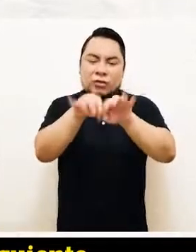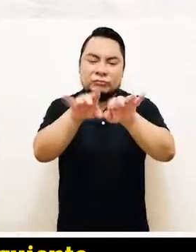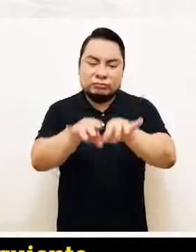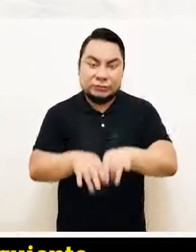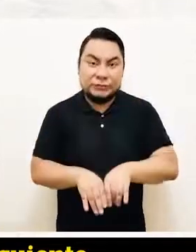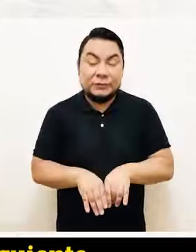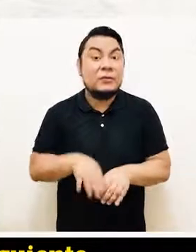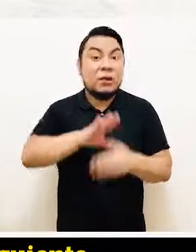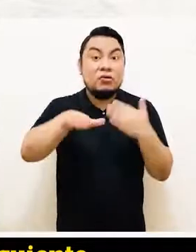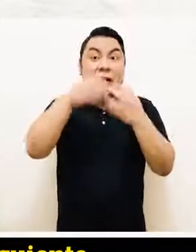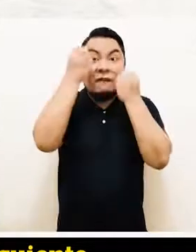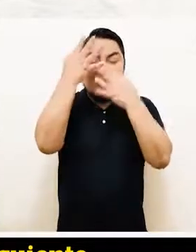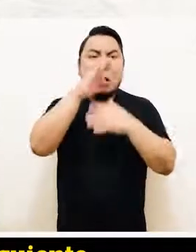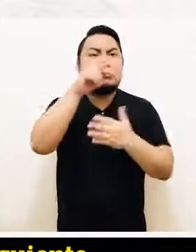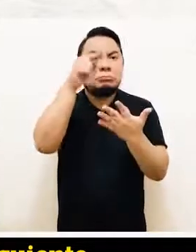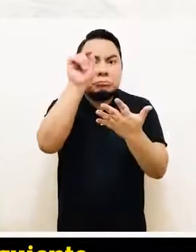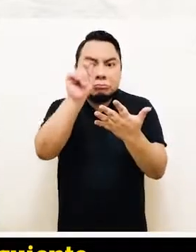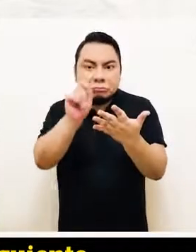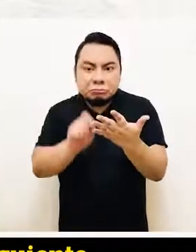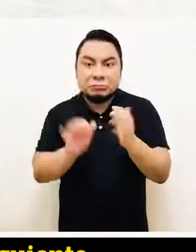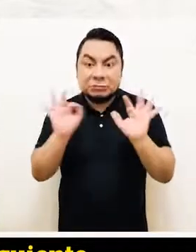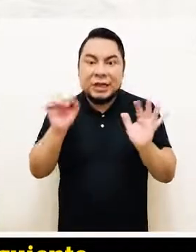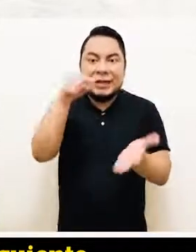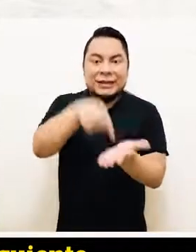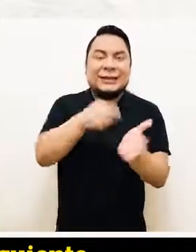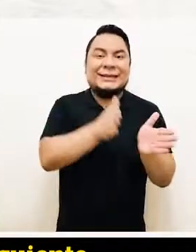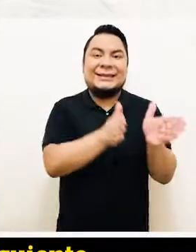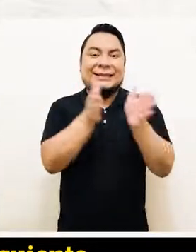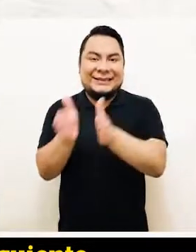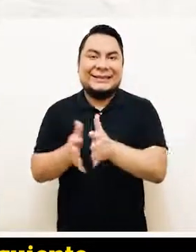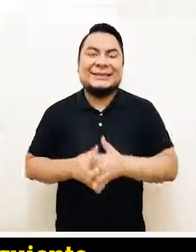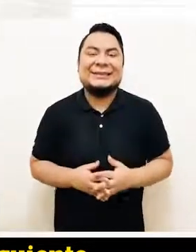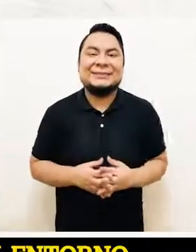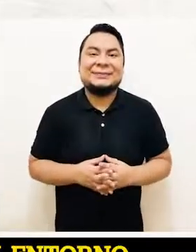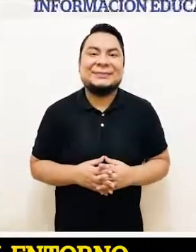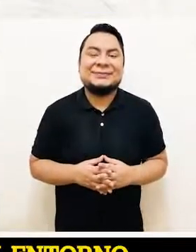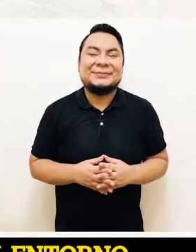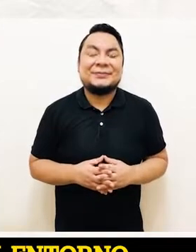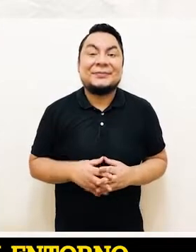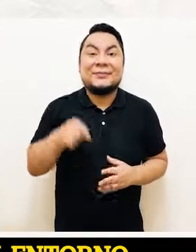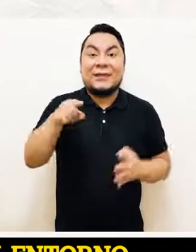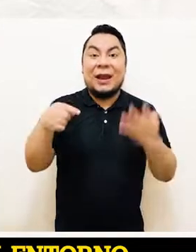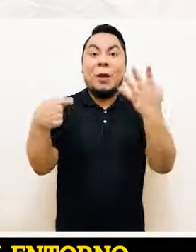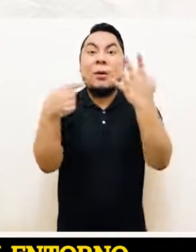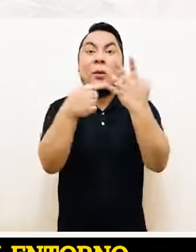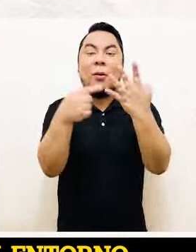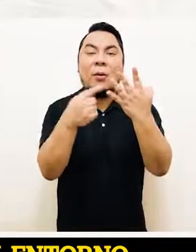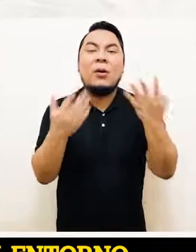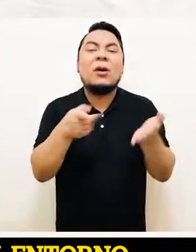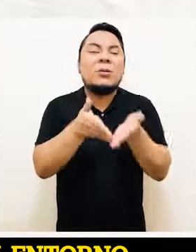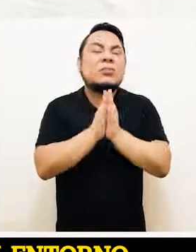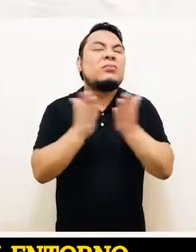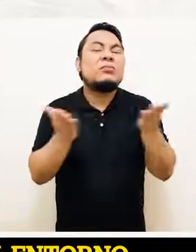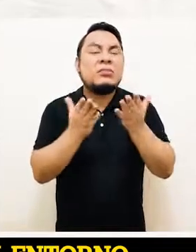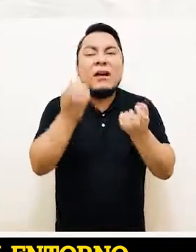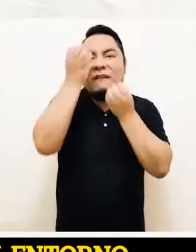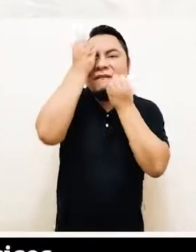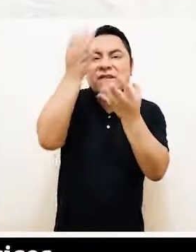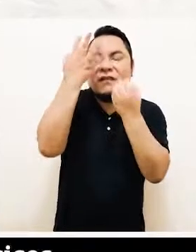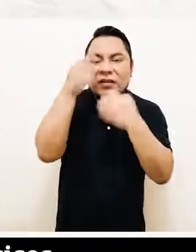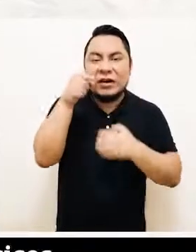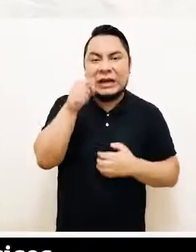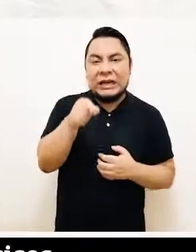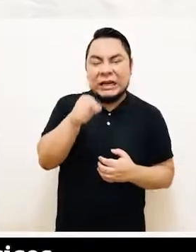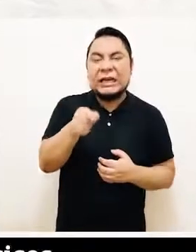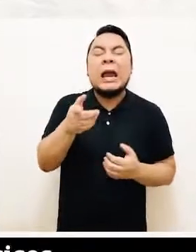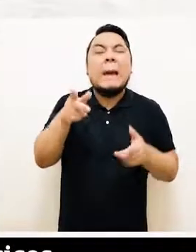Llena la información y recuerda hacer clic en Siguiente. En el cuarto módulo te solicitarán la información del